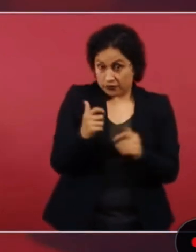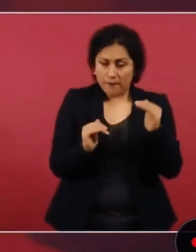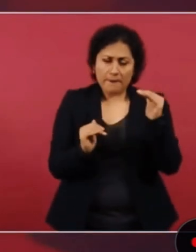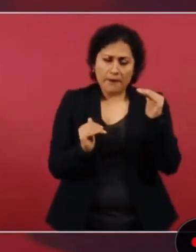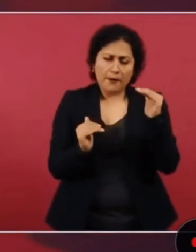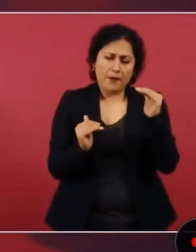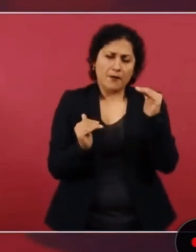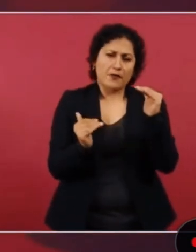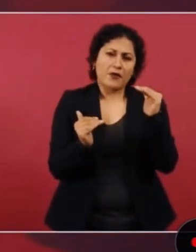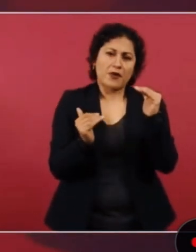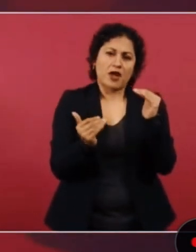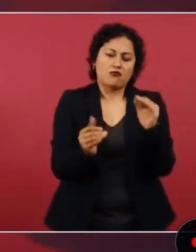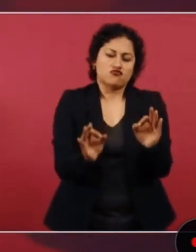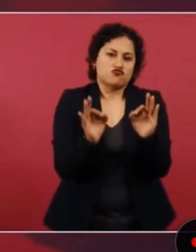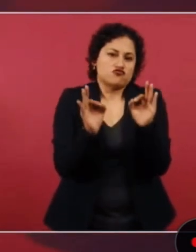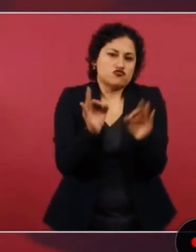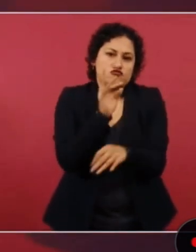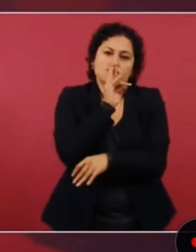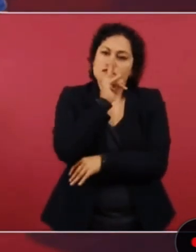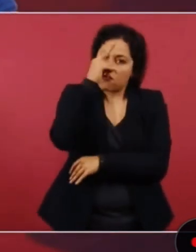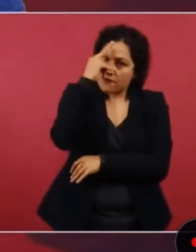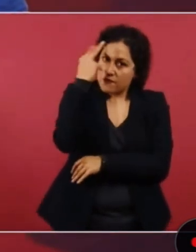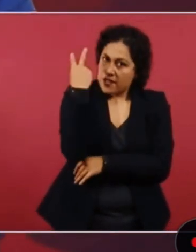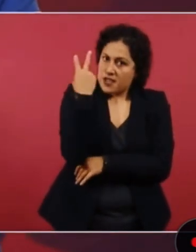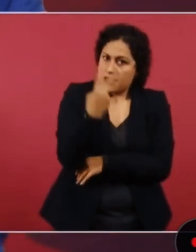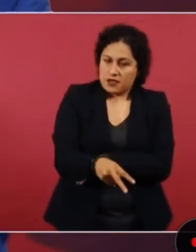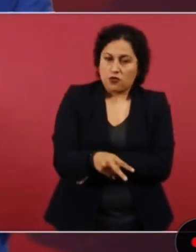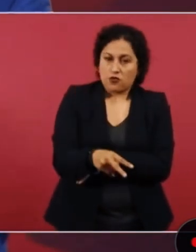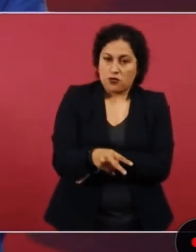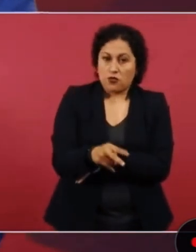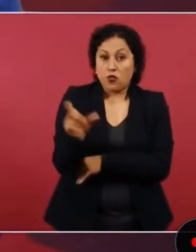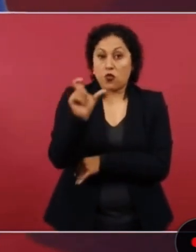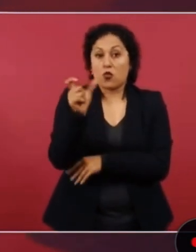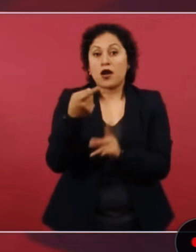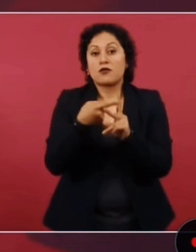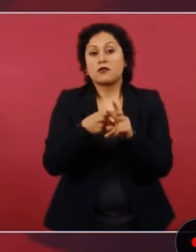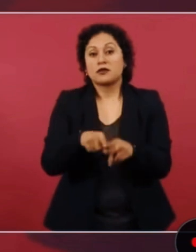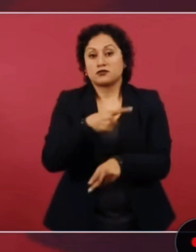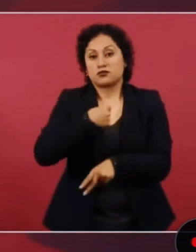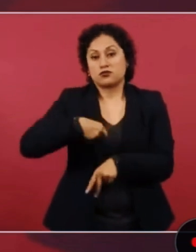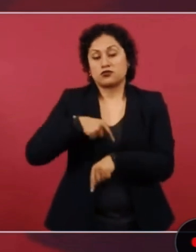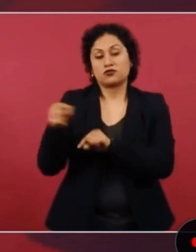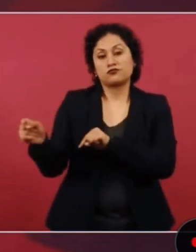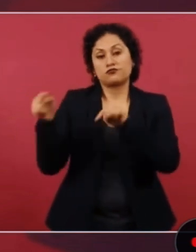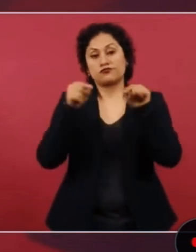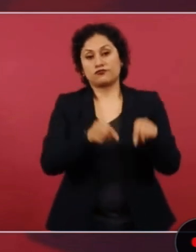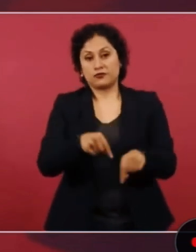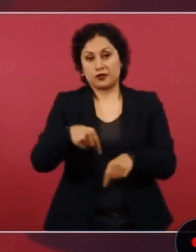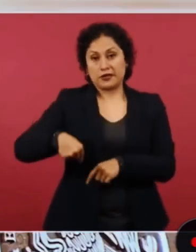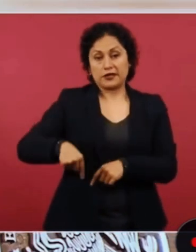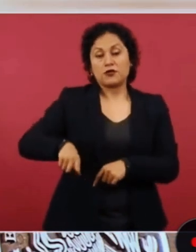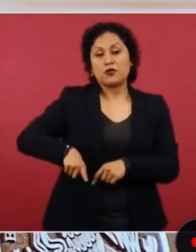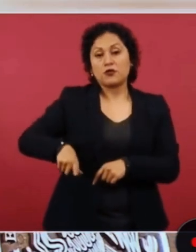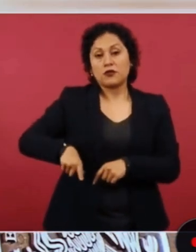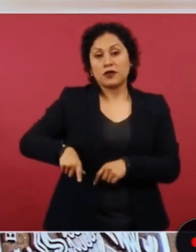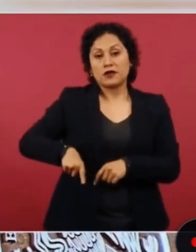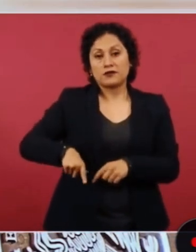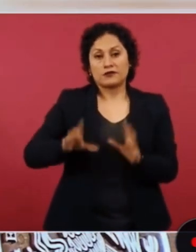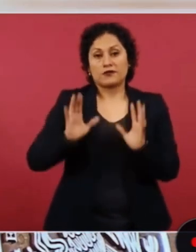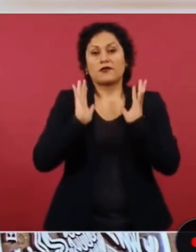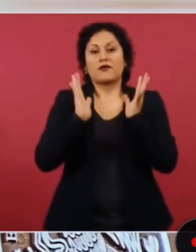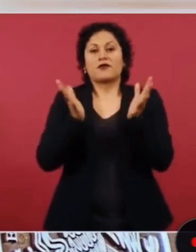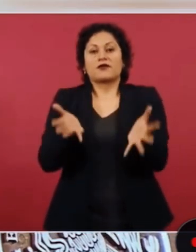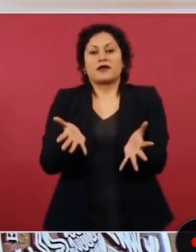Ya se está hablando de nuevo del milagro